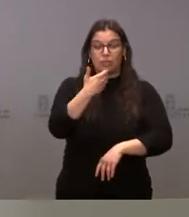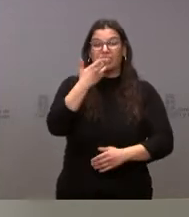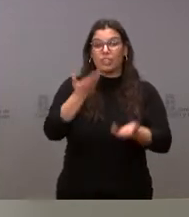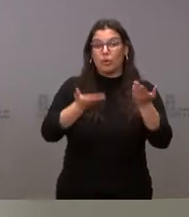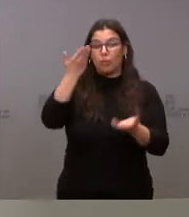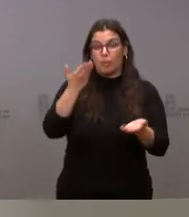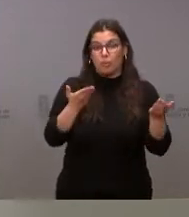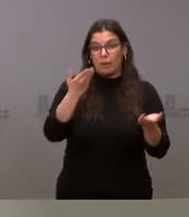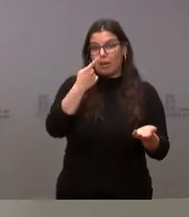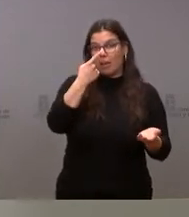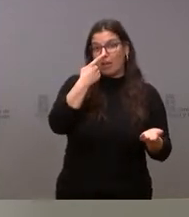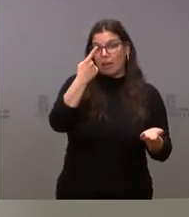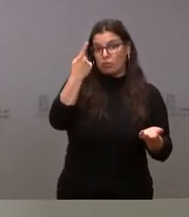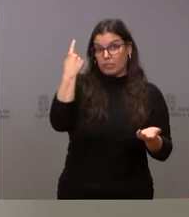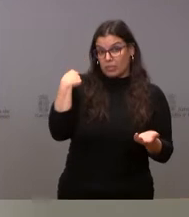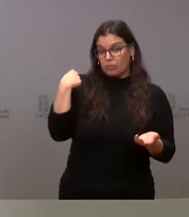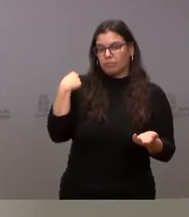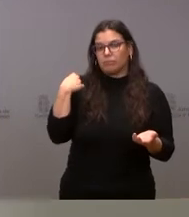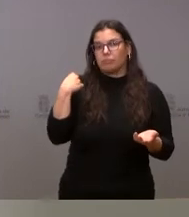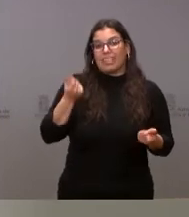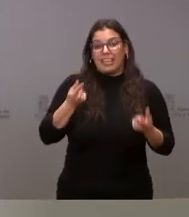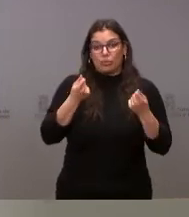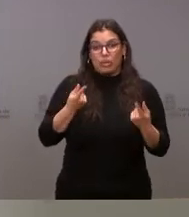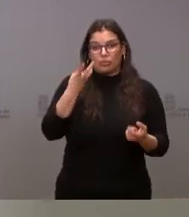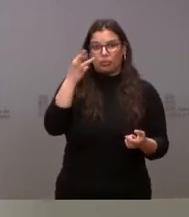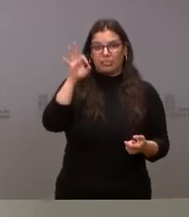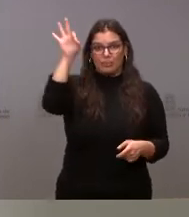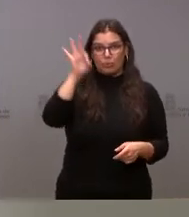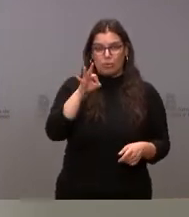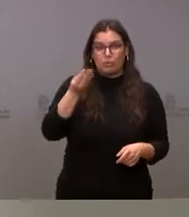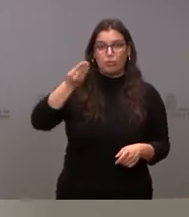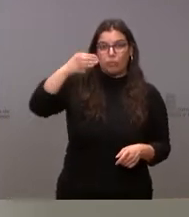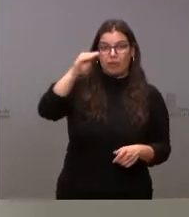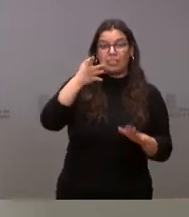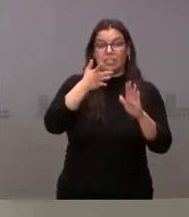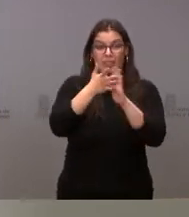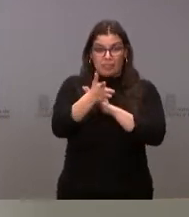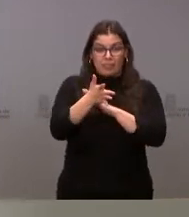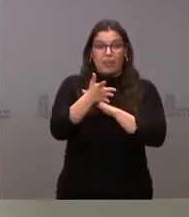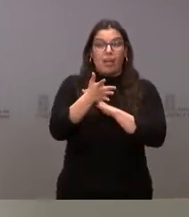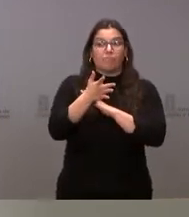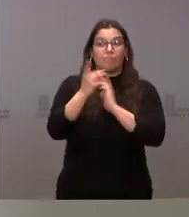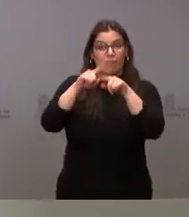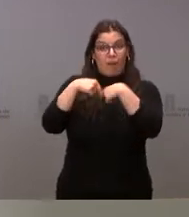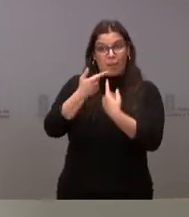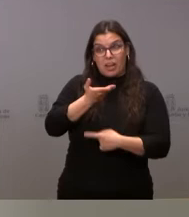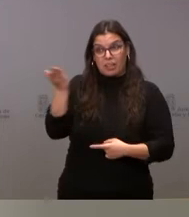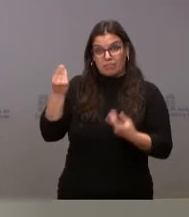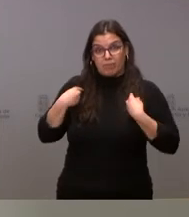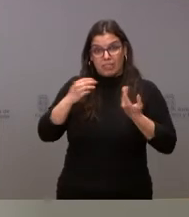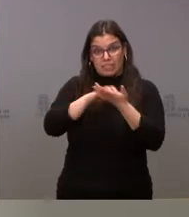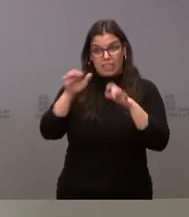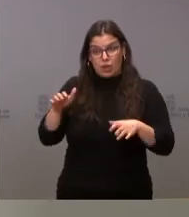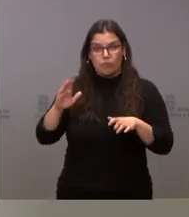del año precedente. Esto es algo que sufren las familias de Castilla y León, que padecen